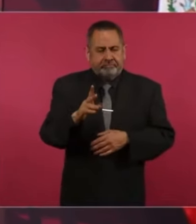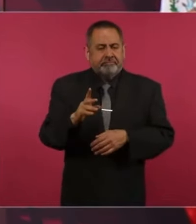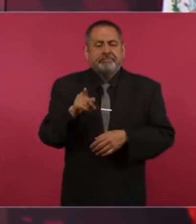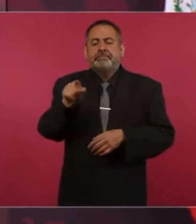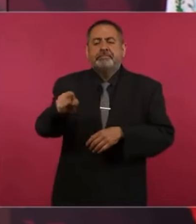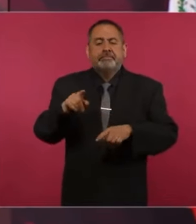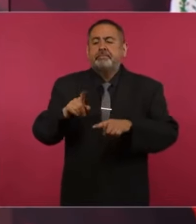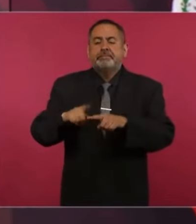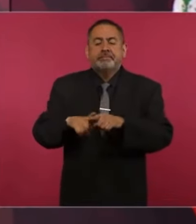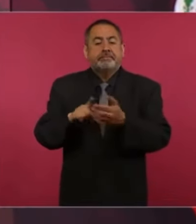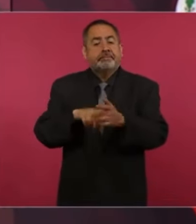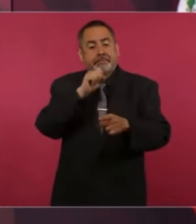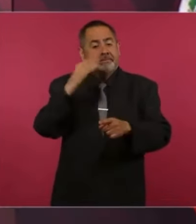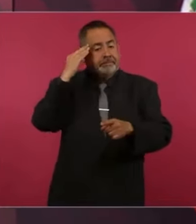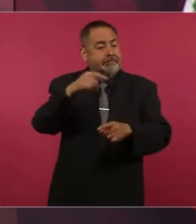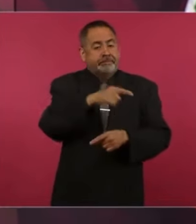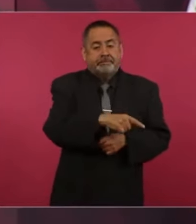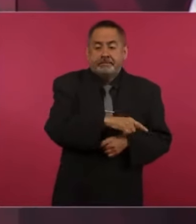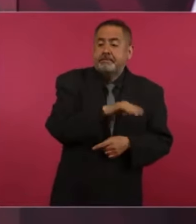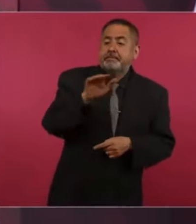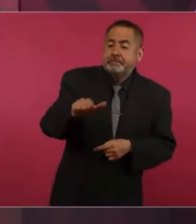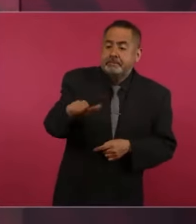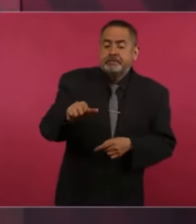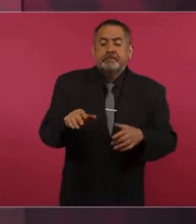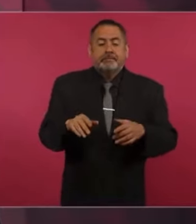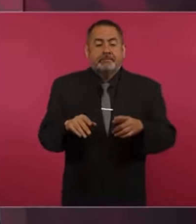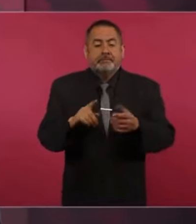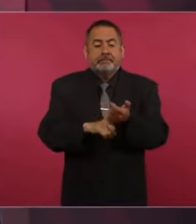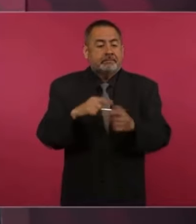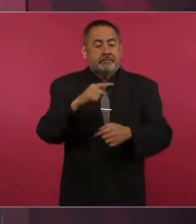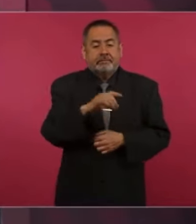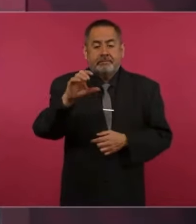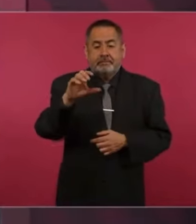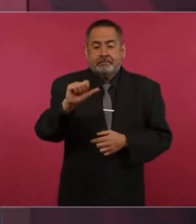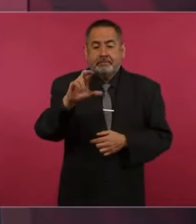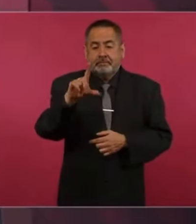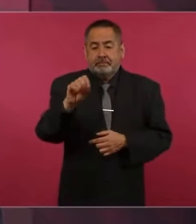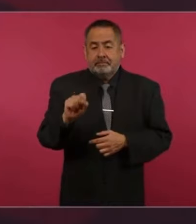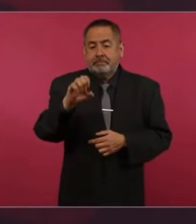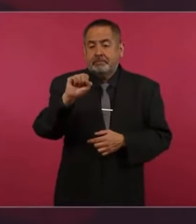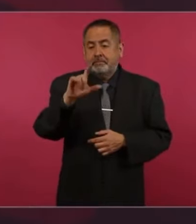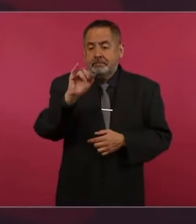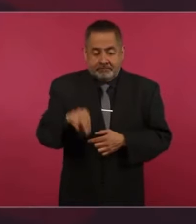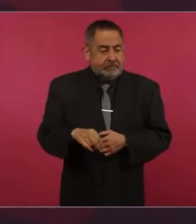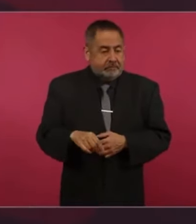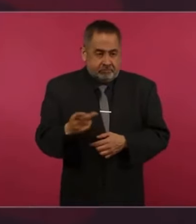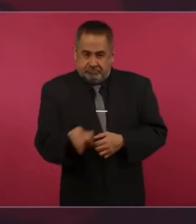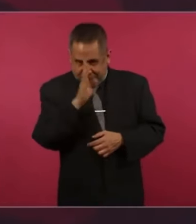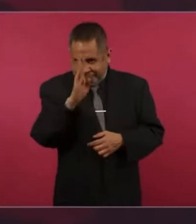es que también en ese tiempo le ofrecieron la candidatura a Carlos Slim y ahí sí